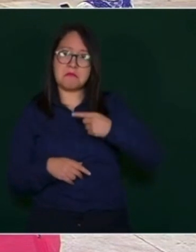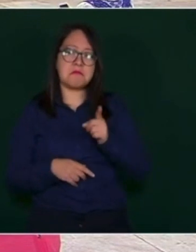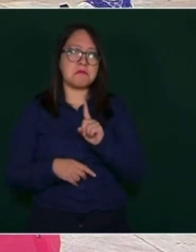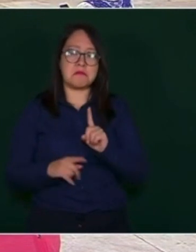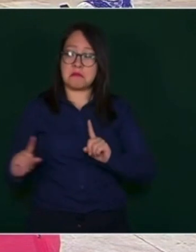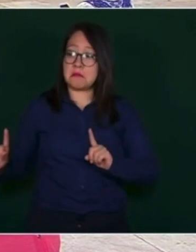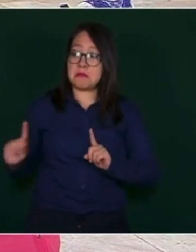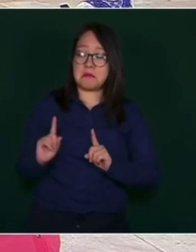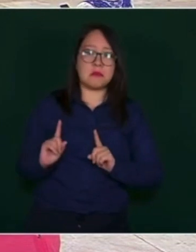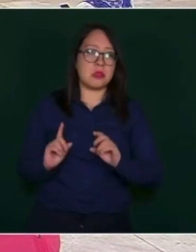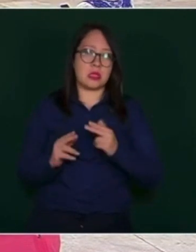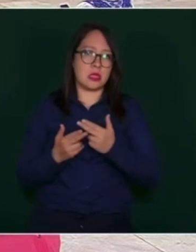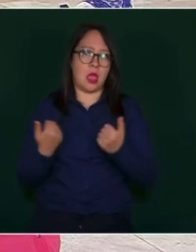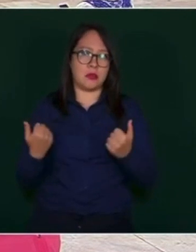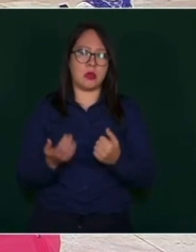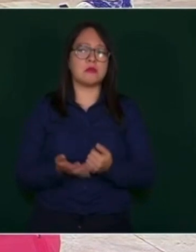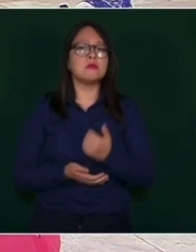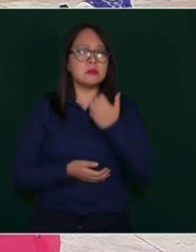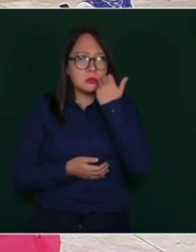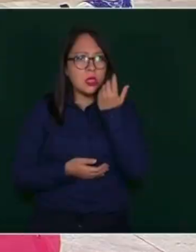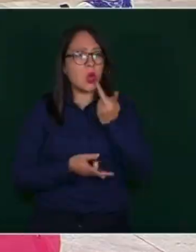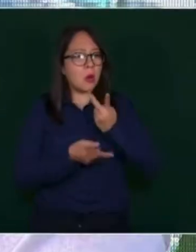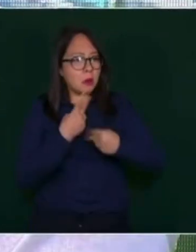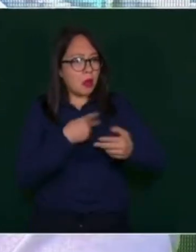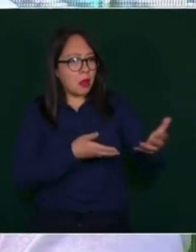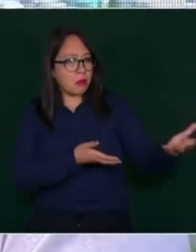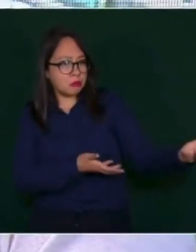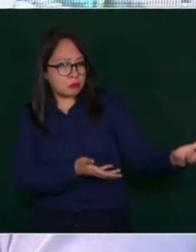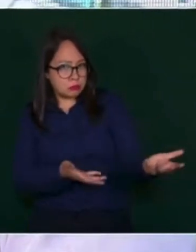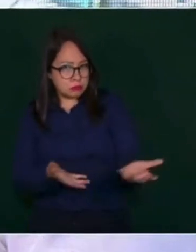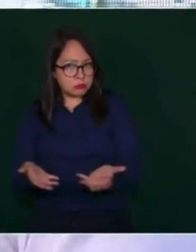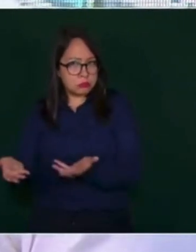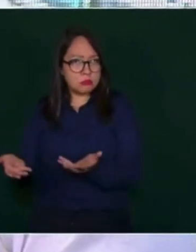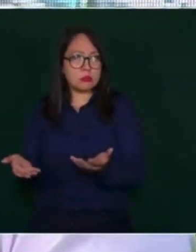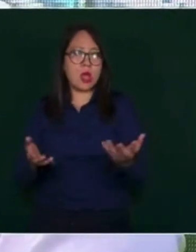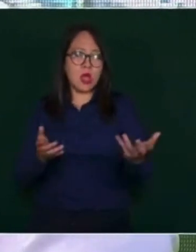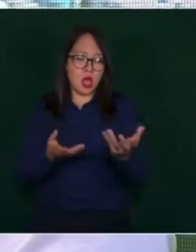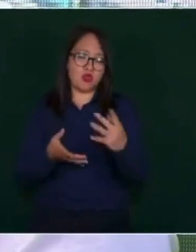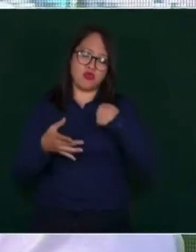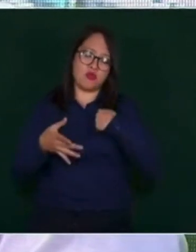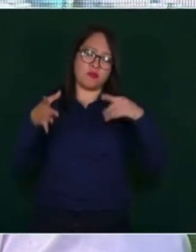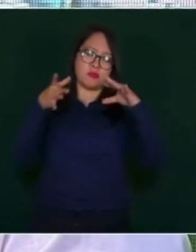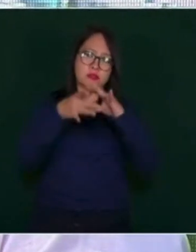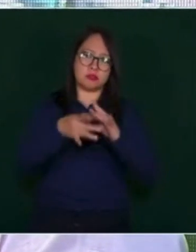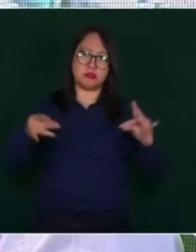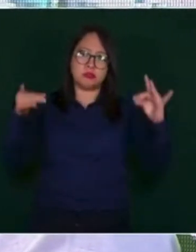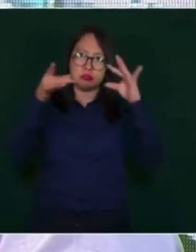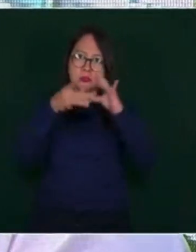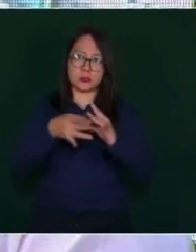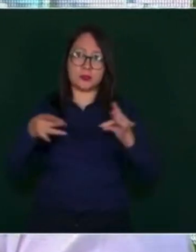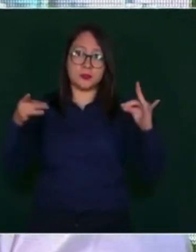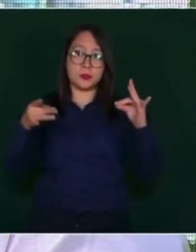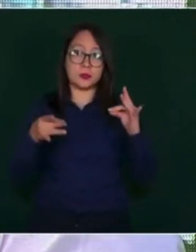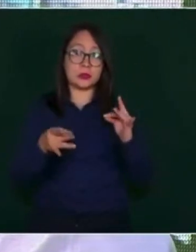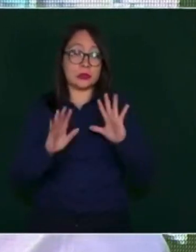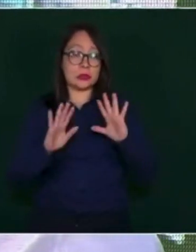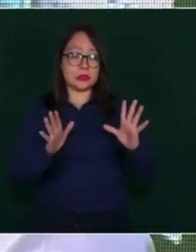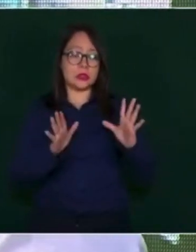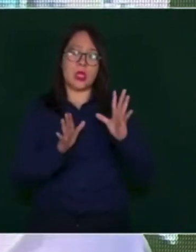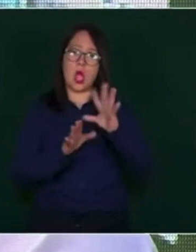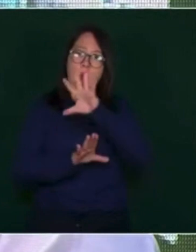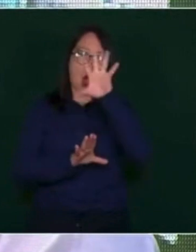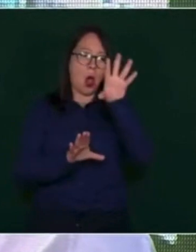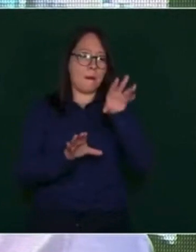Por eso quiero que estén ellos y que yo les explique. Y ya después que reciban toda la información,